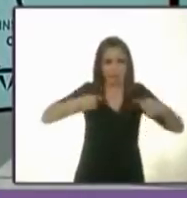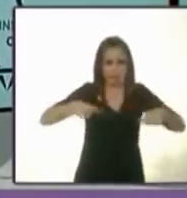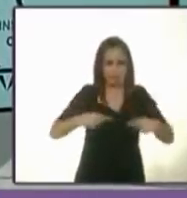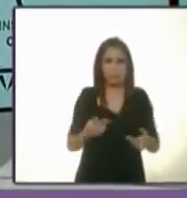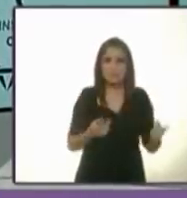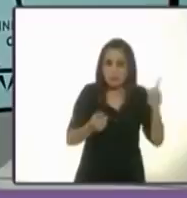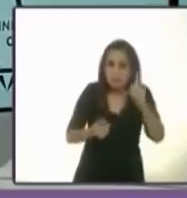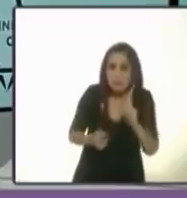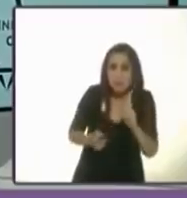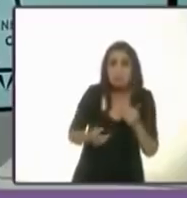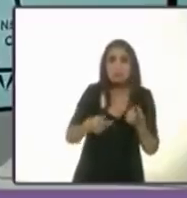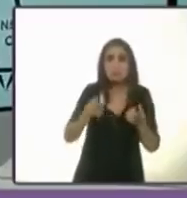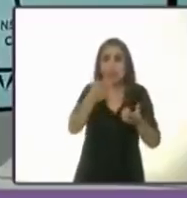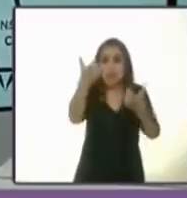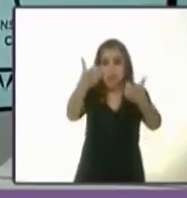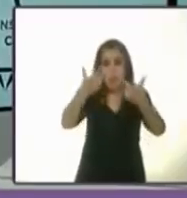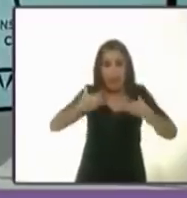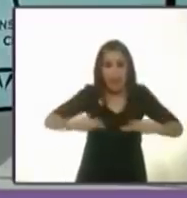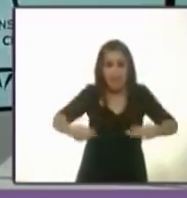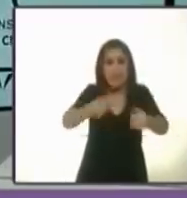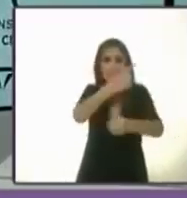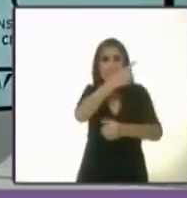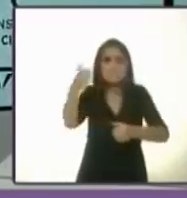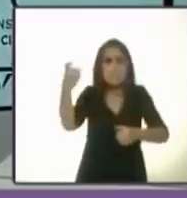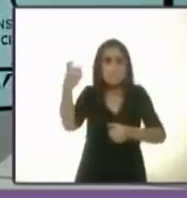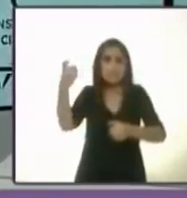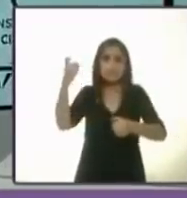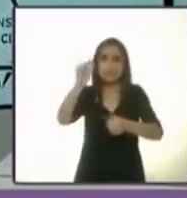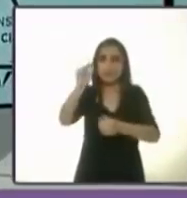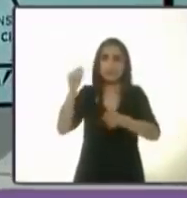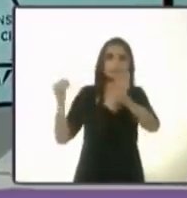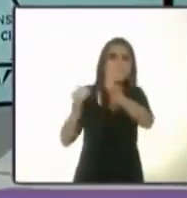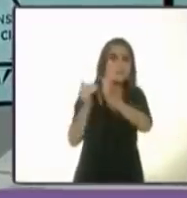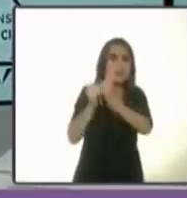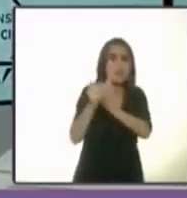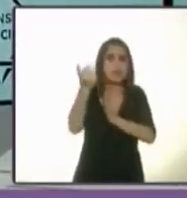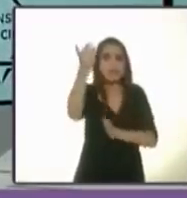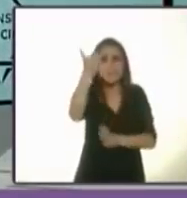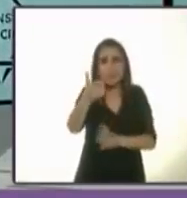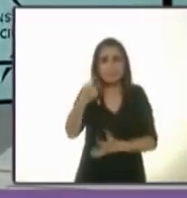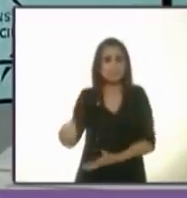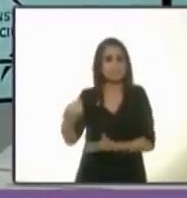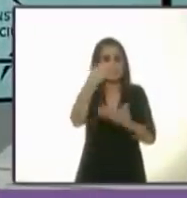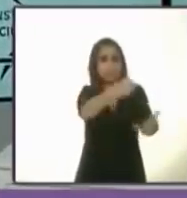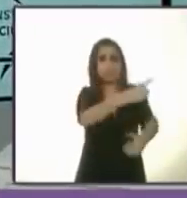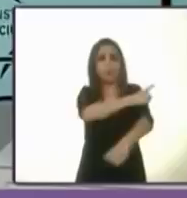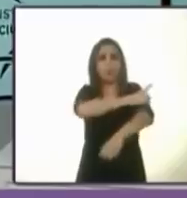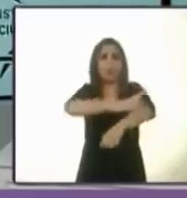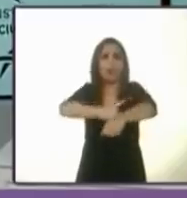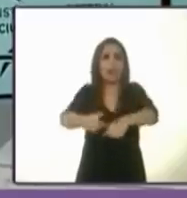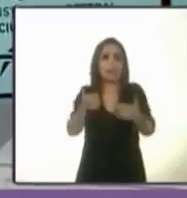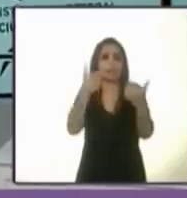poder gastar los más de 120 millones de pesos que llegan a la delegación.